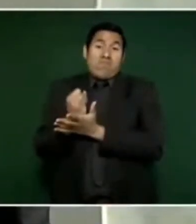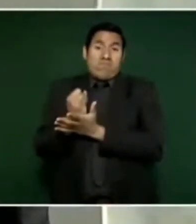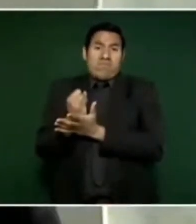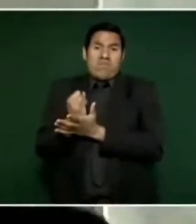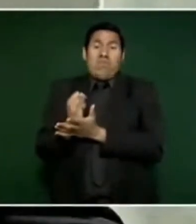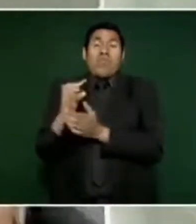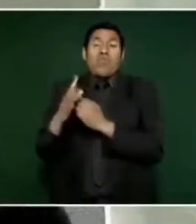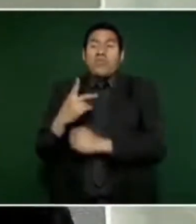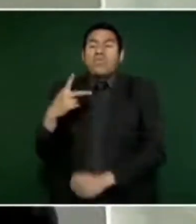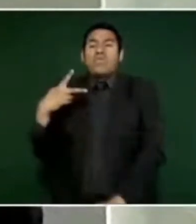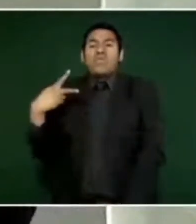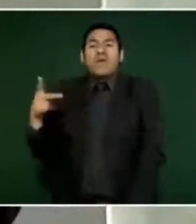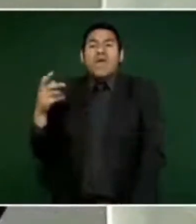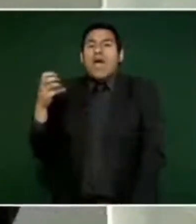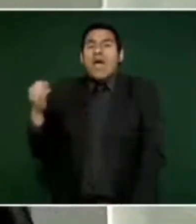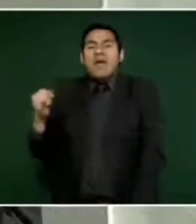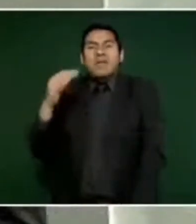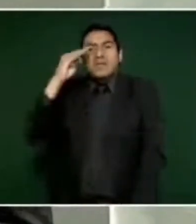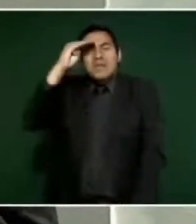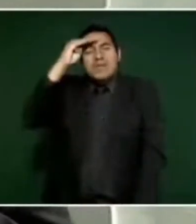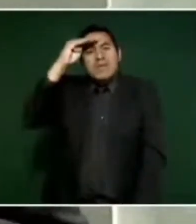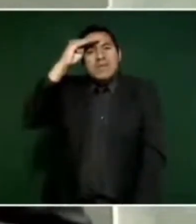nos lleva a pensar